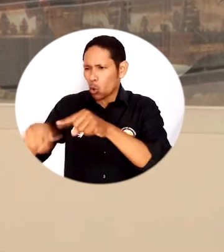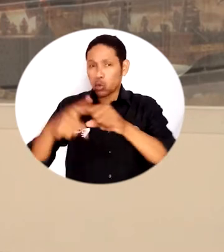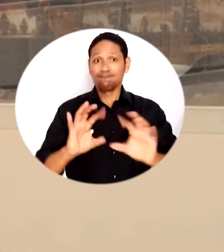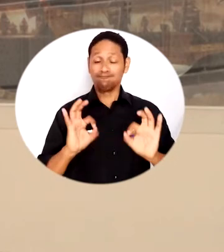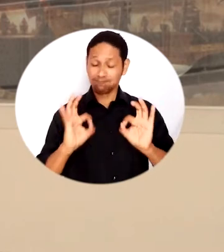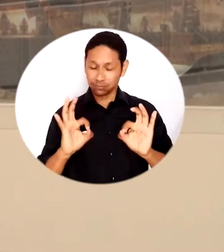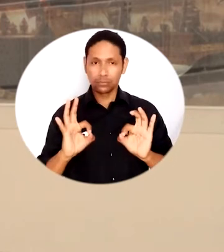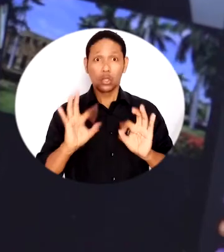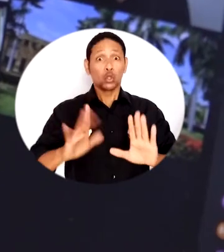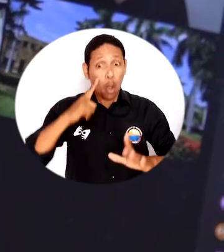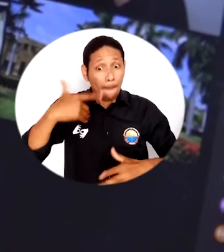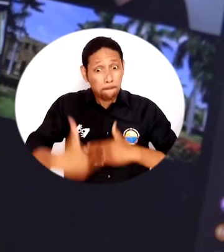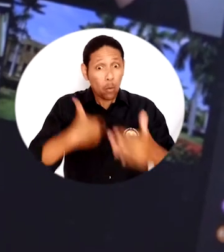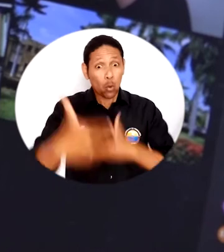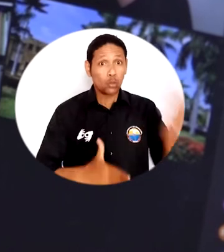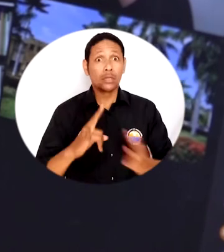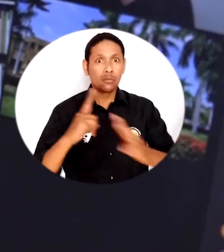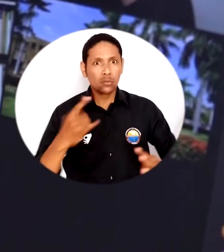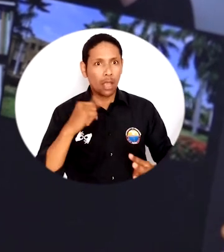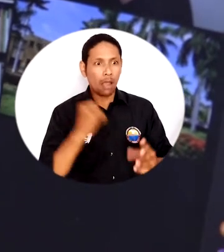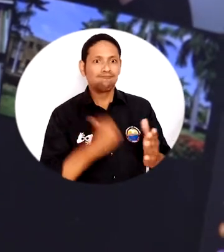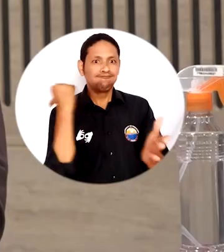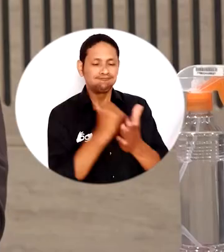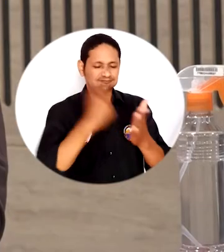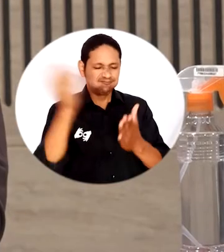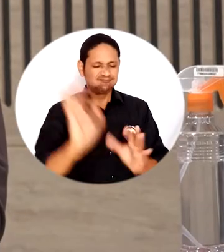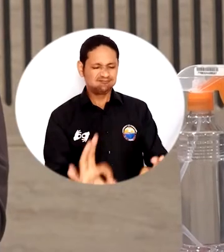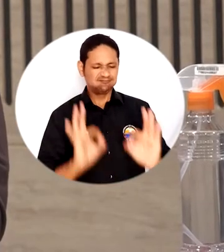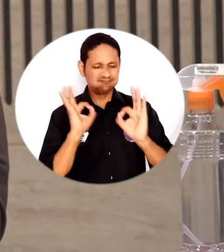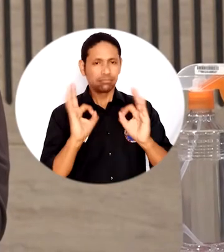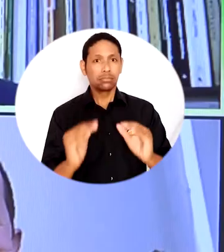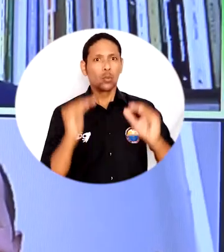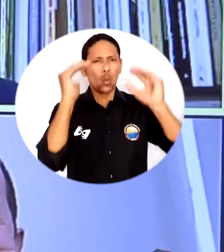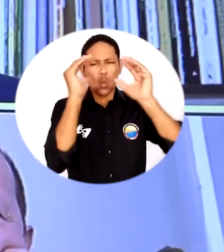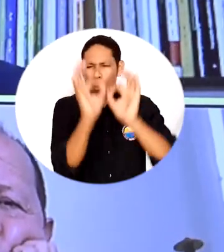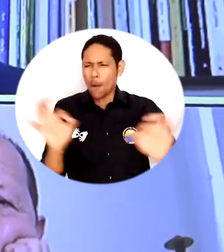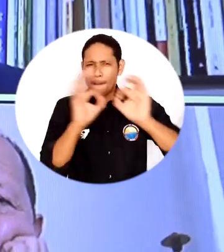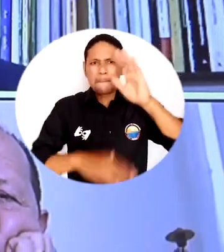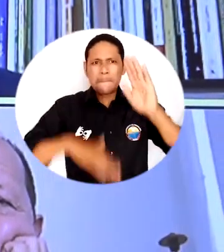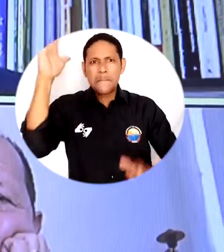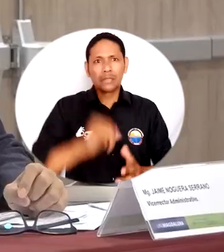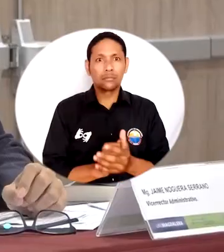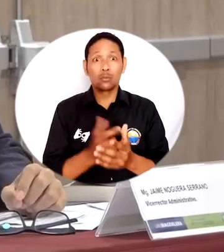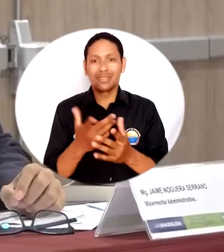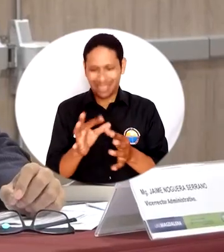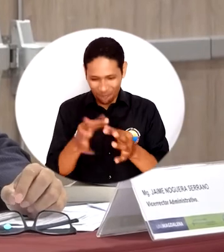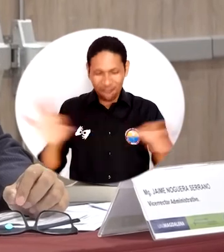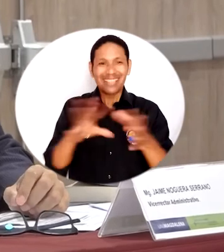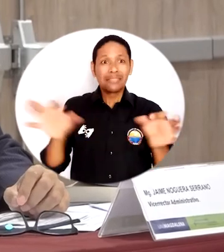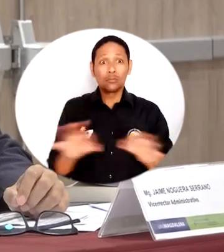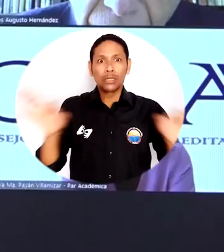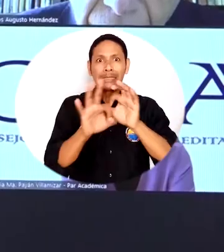titulación de doctorado. Con el cumplimiento de este trascendental proceso, Unimagdalena ratifica su apuesta al aseguramiento de la calidad como